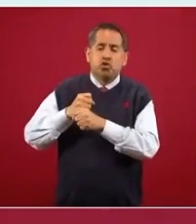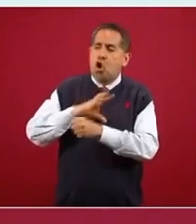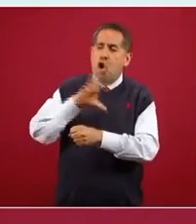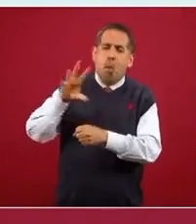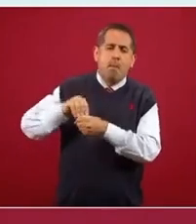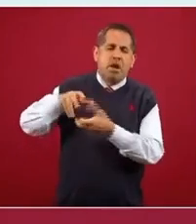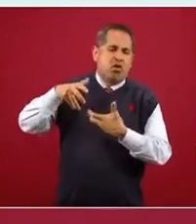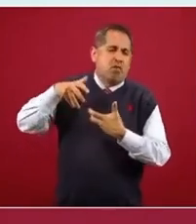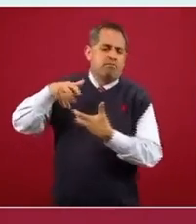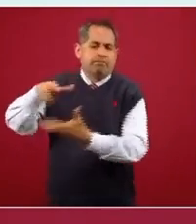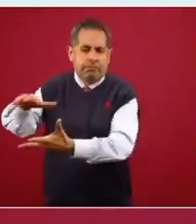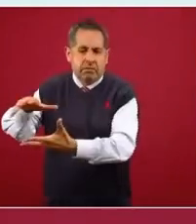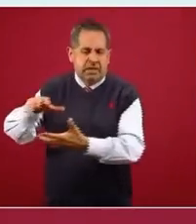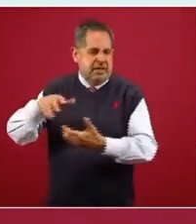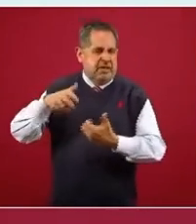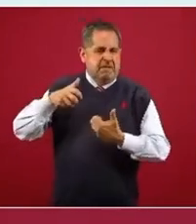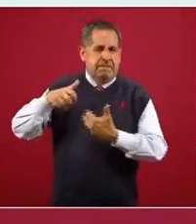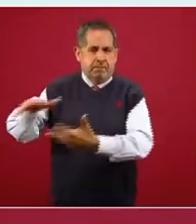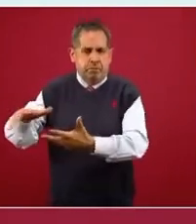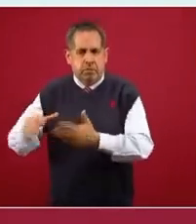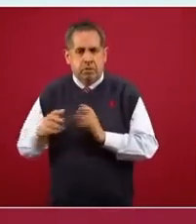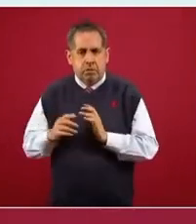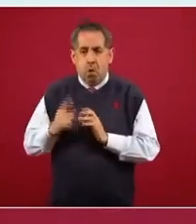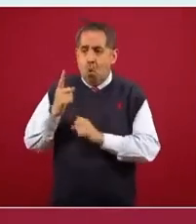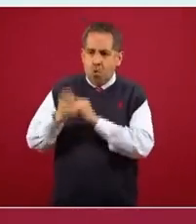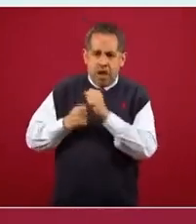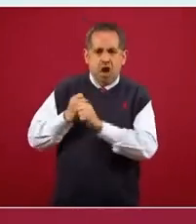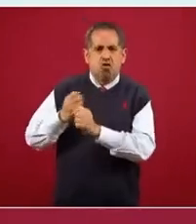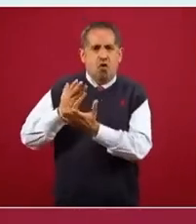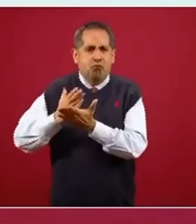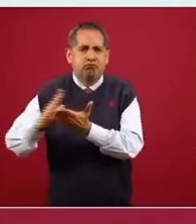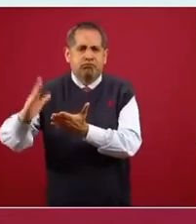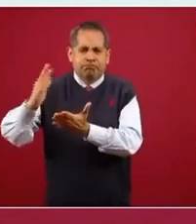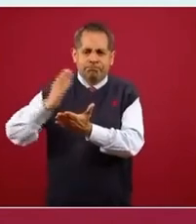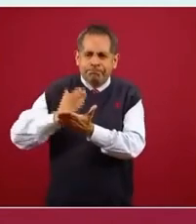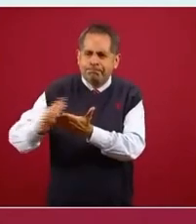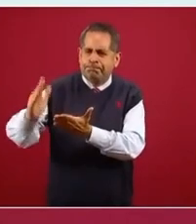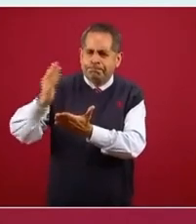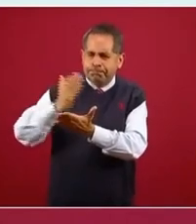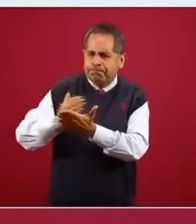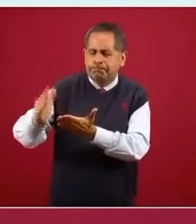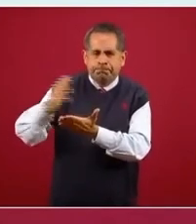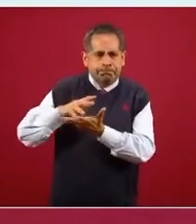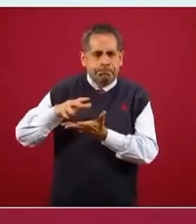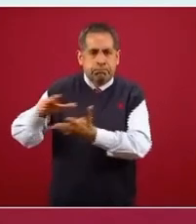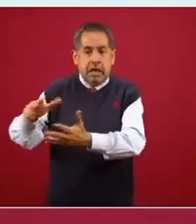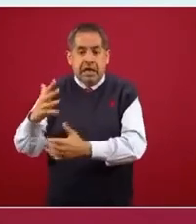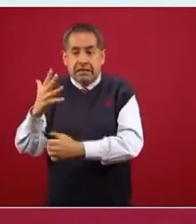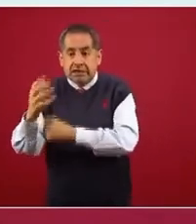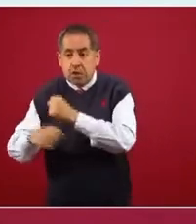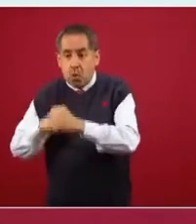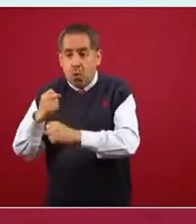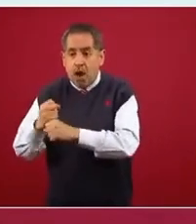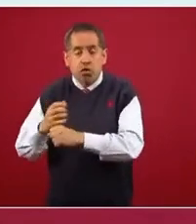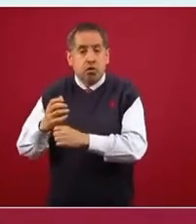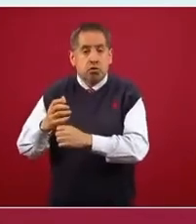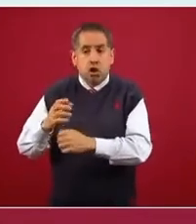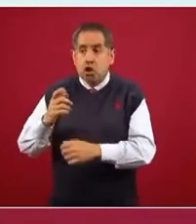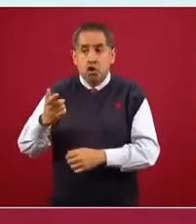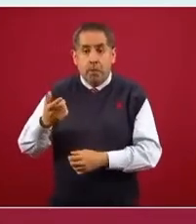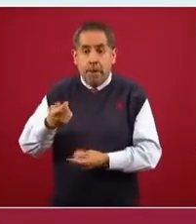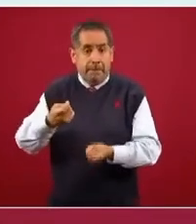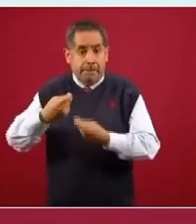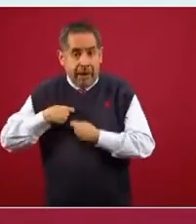la llevas, trata de darme tanto por año. Si a los 5 años no me acabas de pagar, te doy otros 5